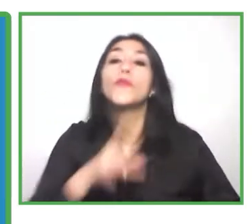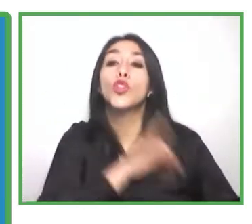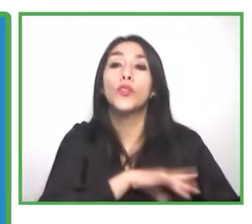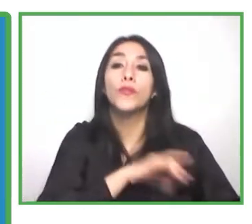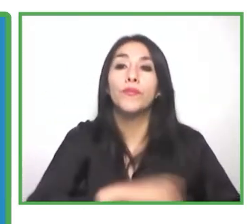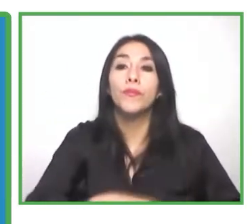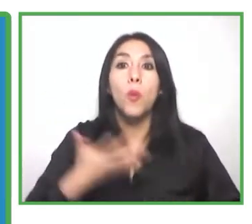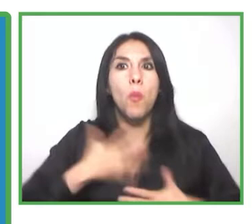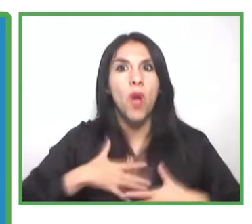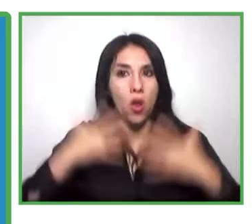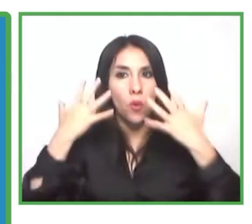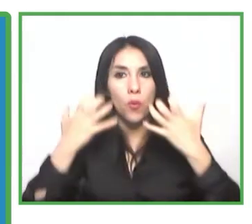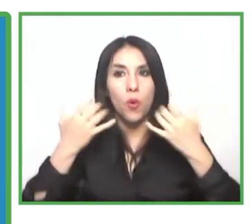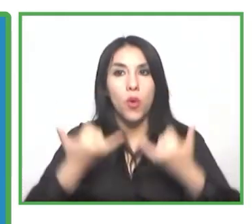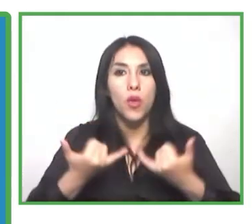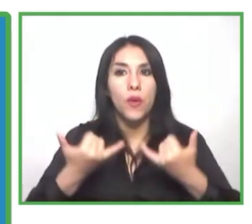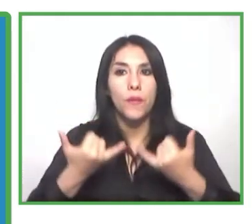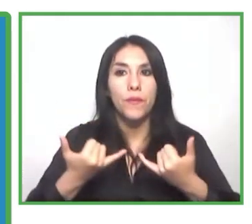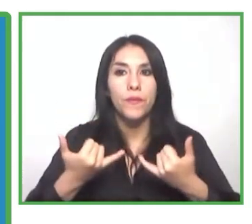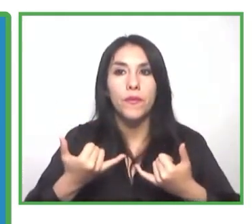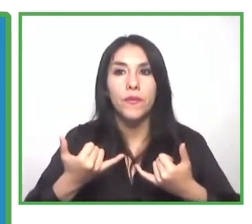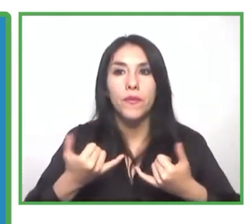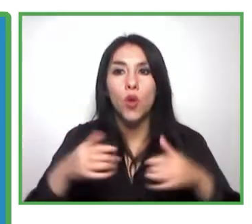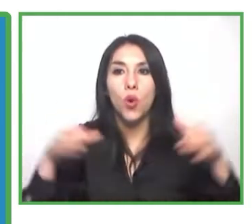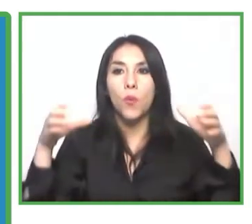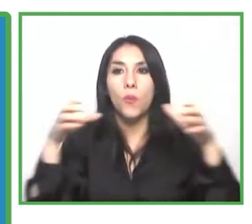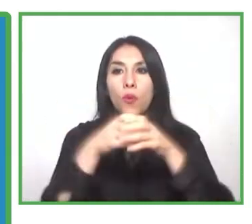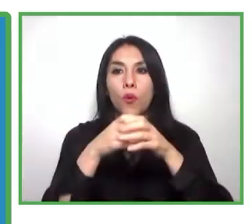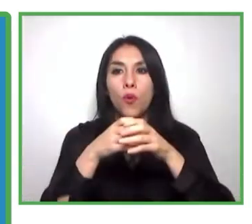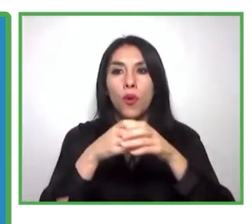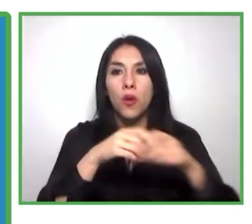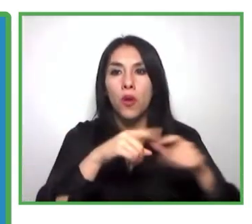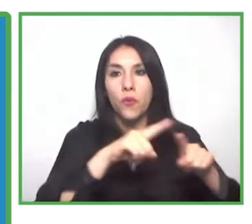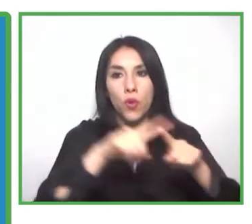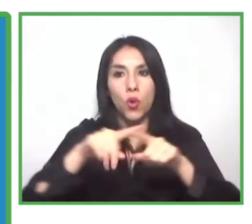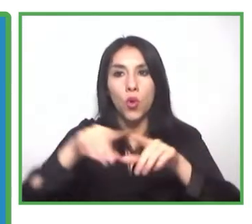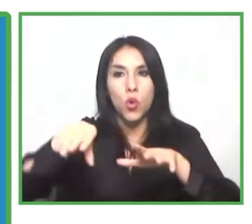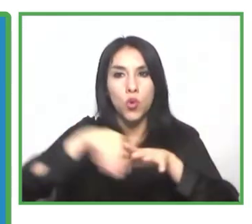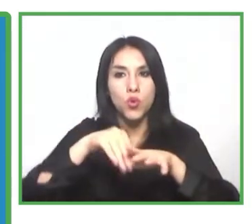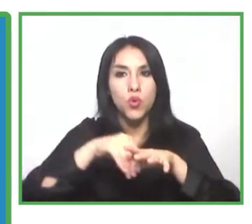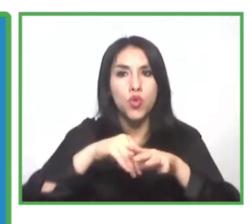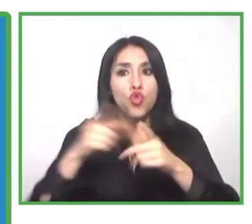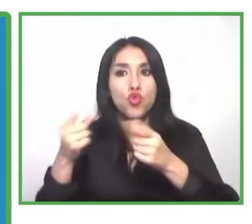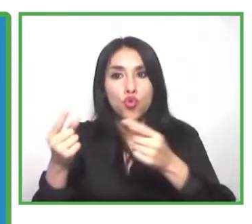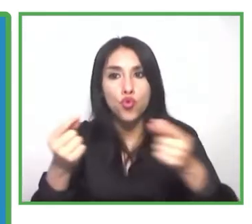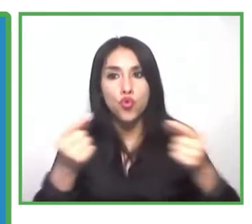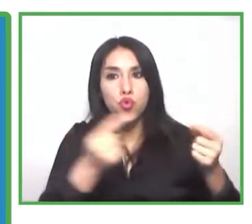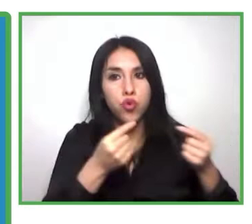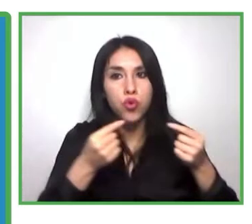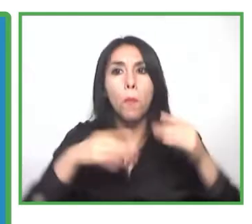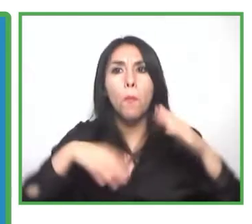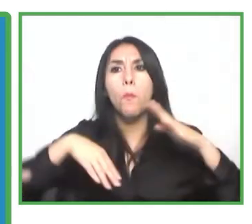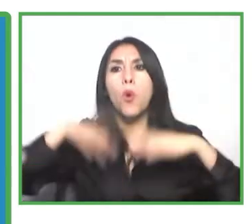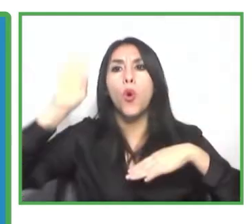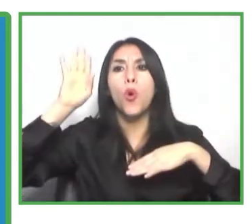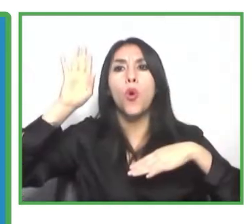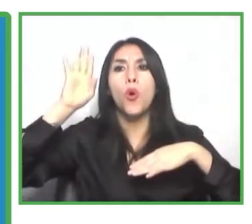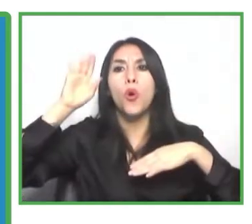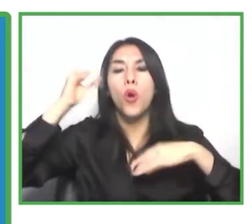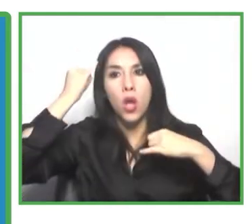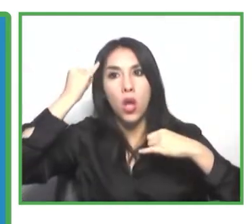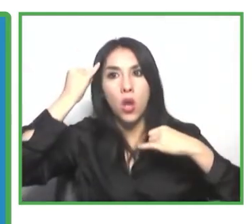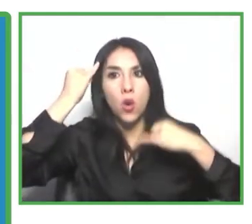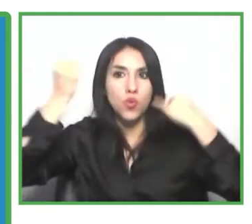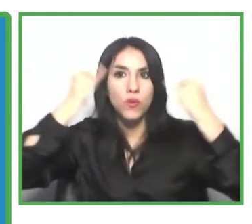que los equipos diversos e inclusivos generan espacios más creativos y más productivos. Entonces, en Chile, donde somos una sociedad tan segmentada,